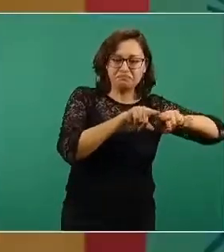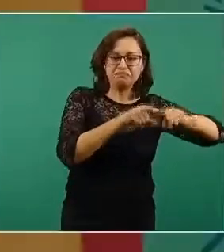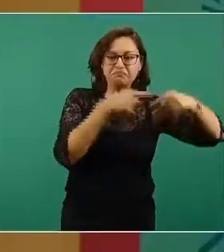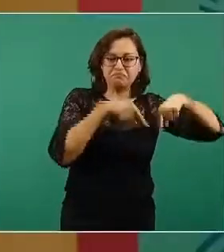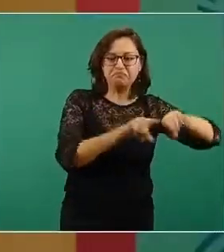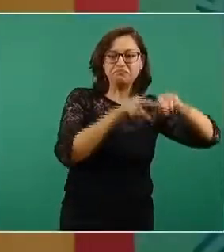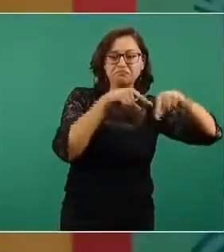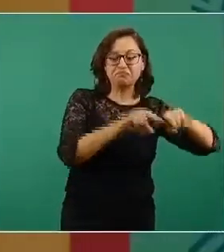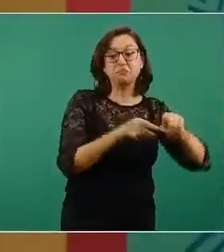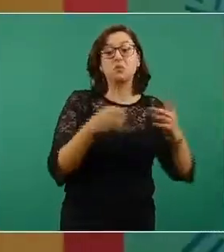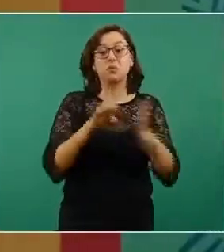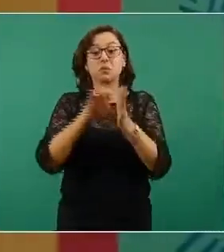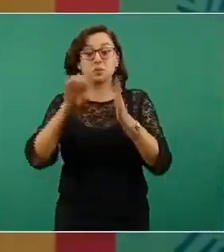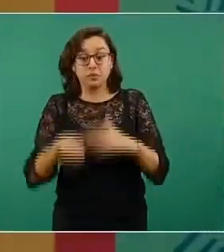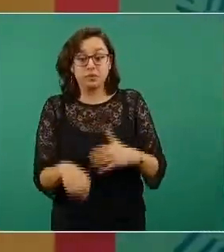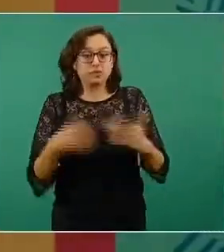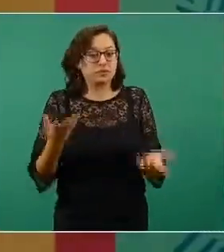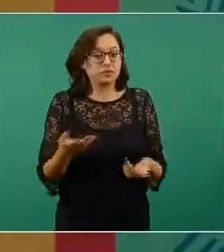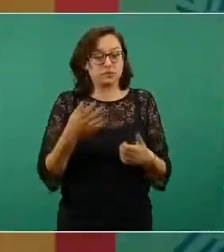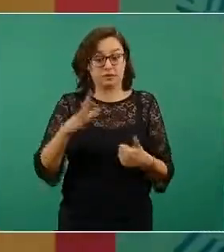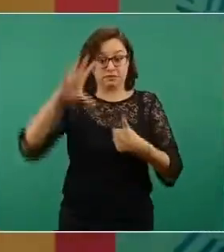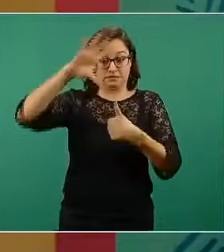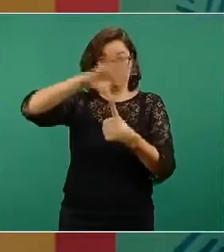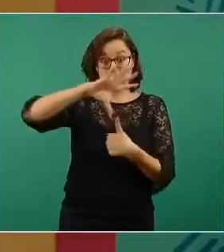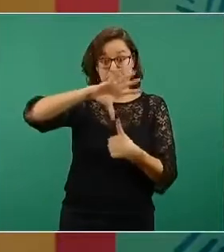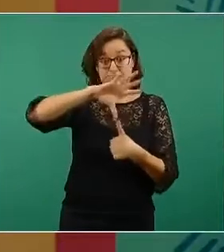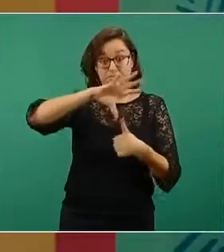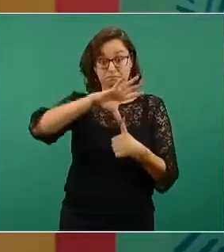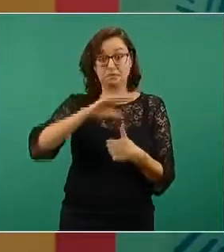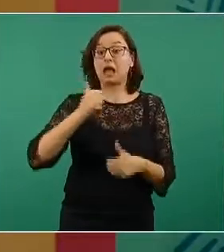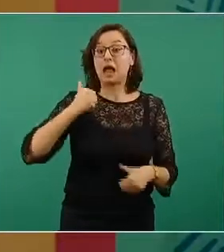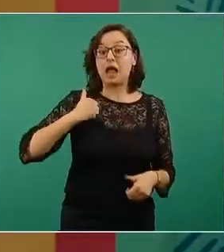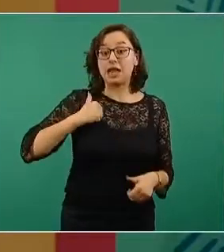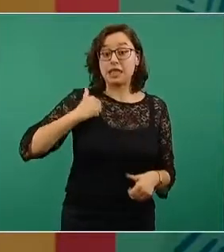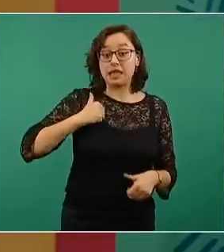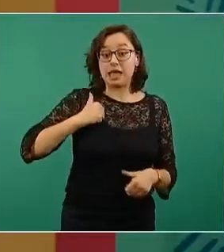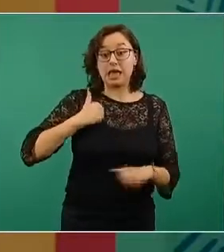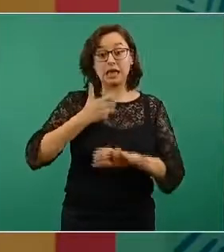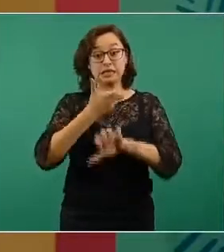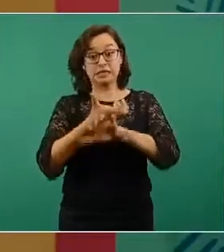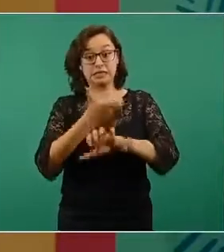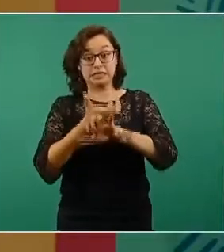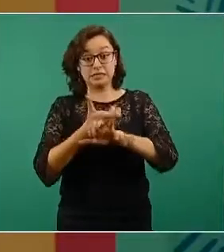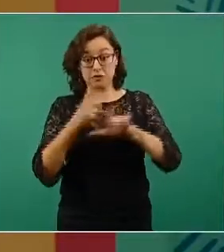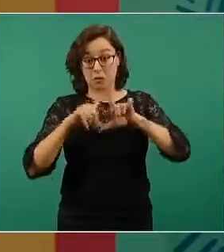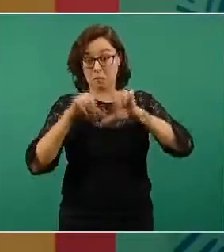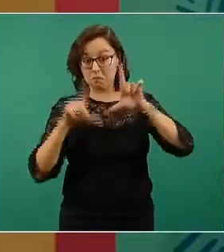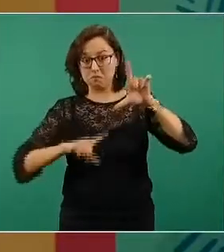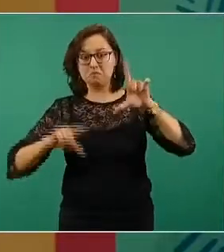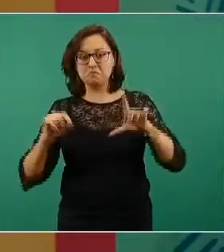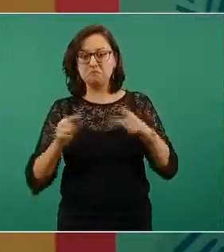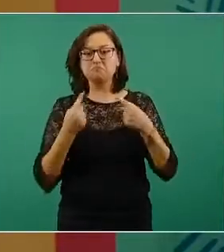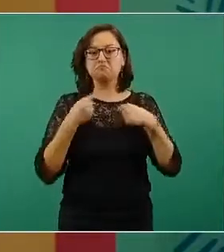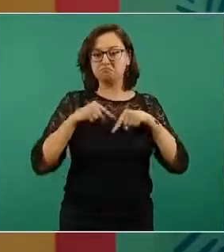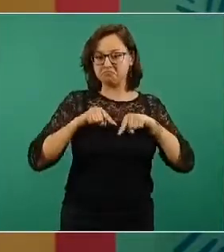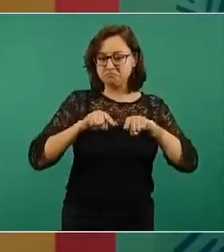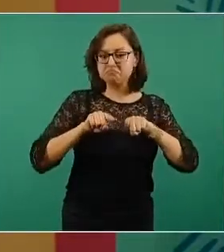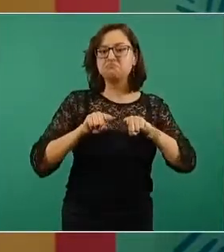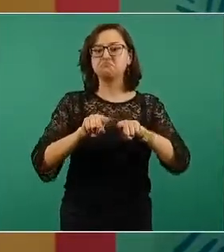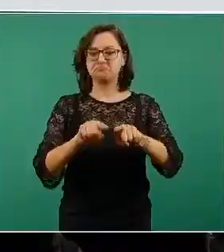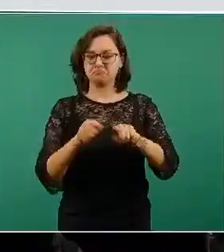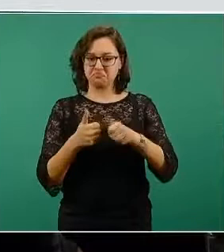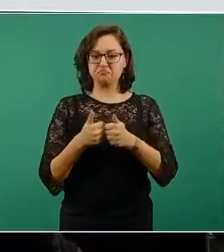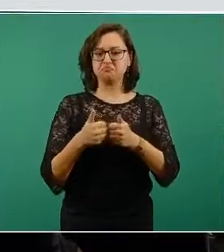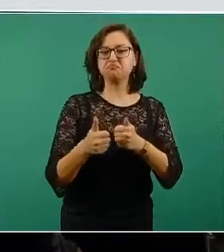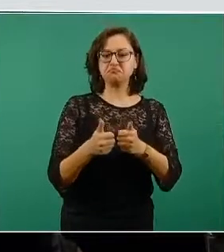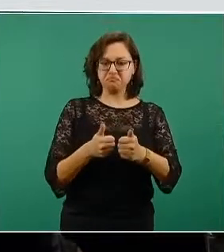Canadá, Estados Unidos, México, ha tenido cierto grado de sincronía, de cambios